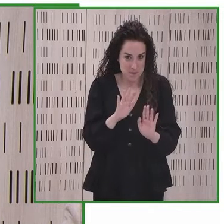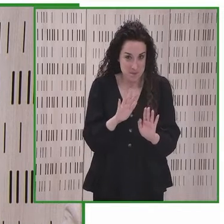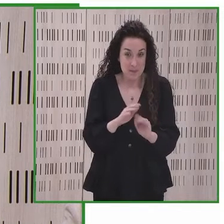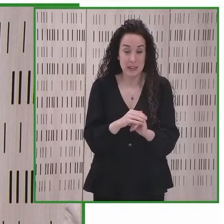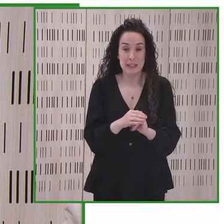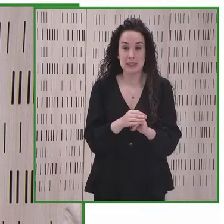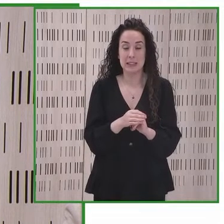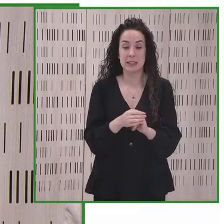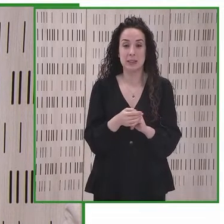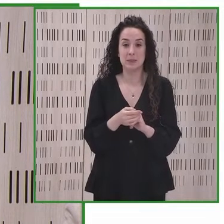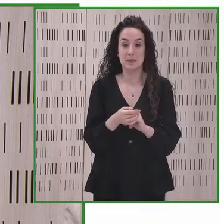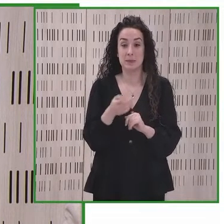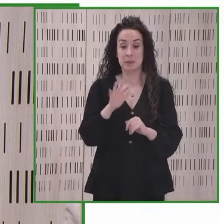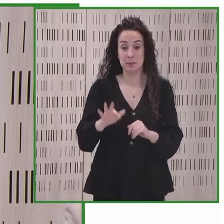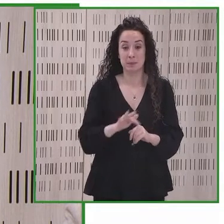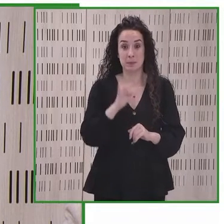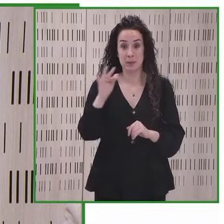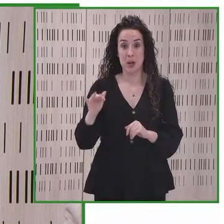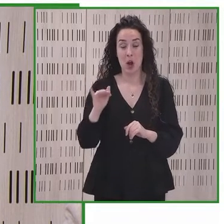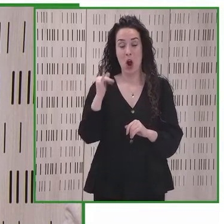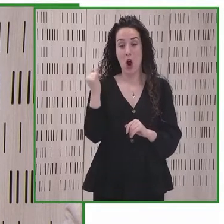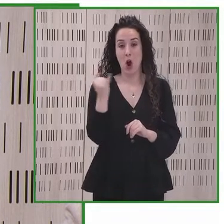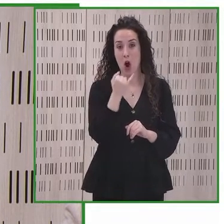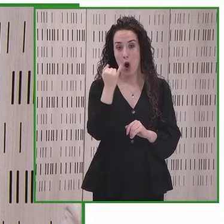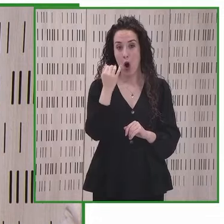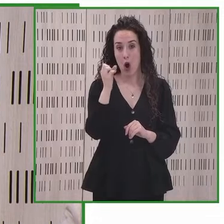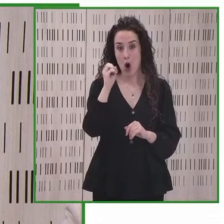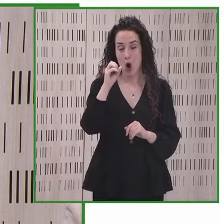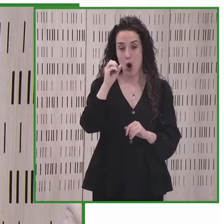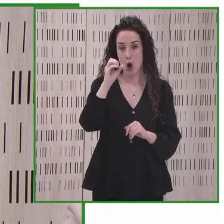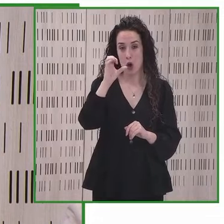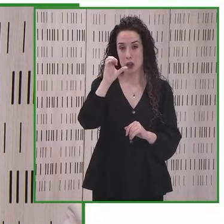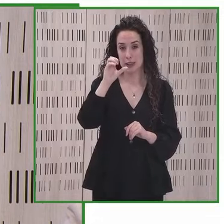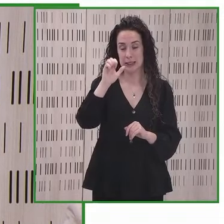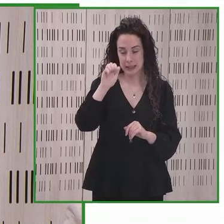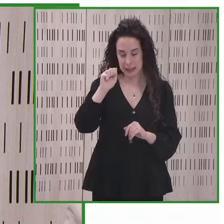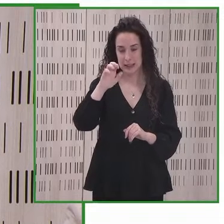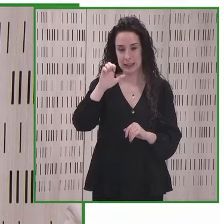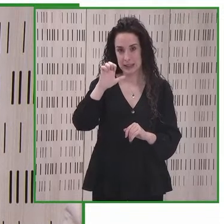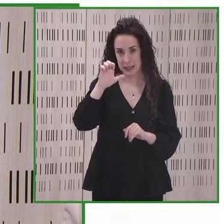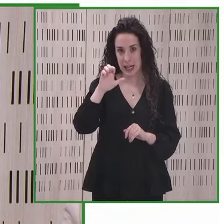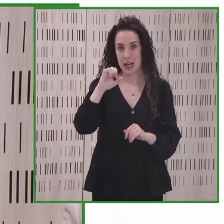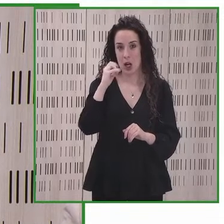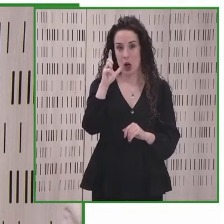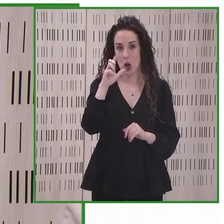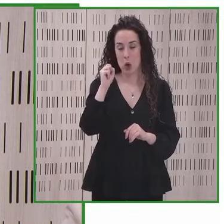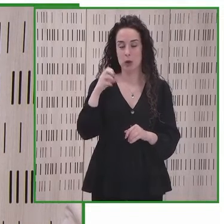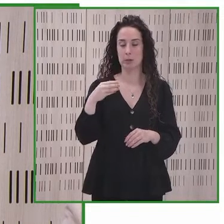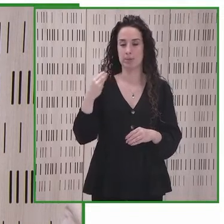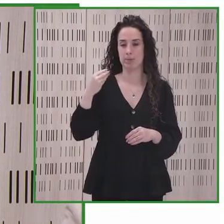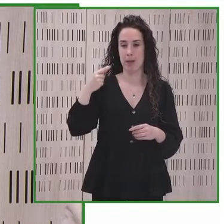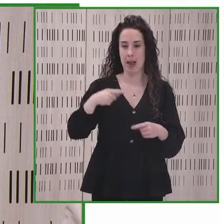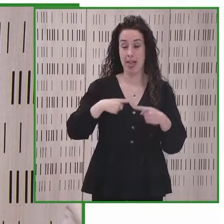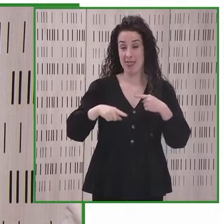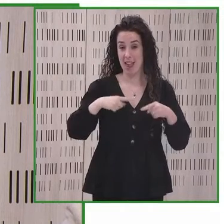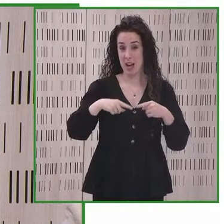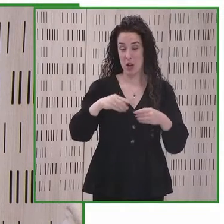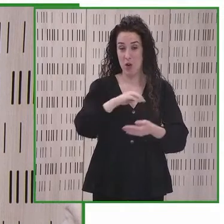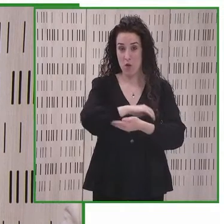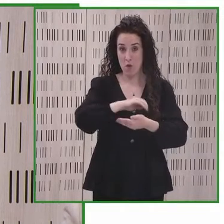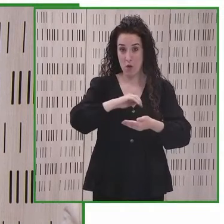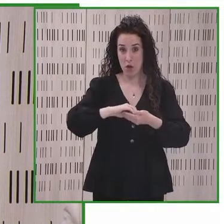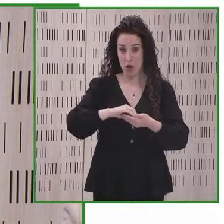más accesible. Esto es todo por mi parte. Ahora me gustaría ceder la palabra a José Luis